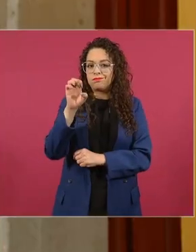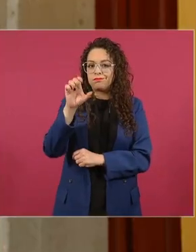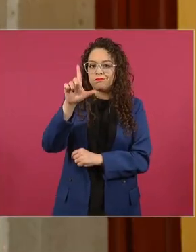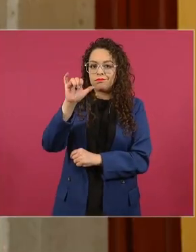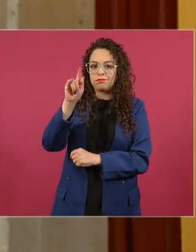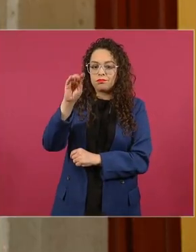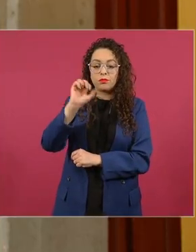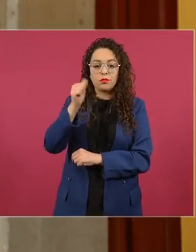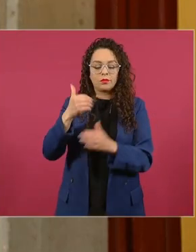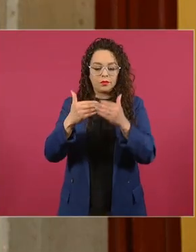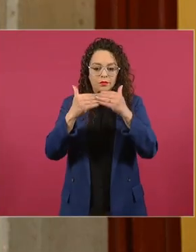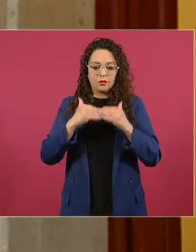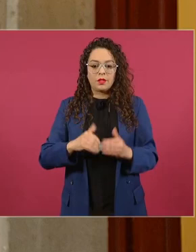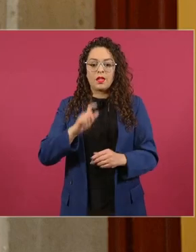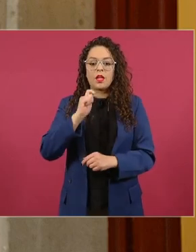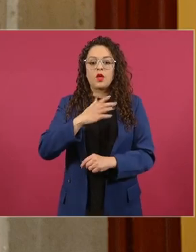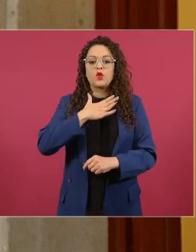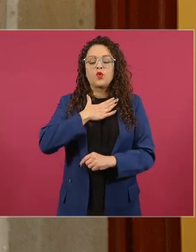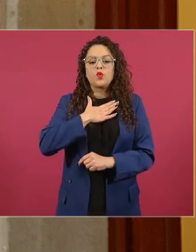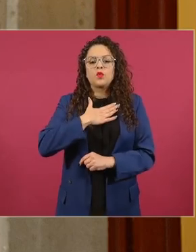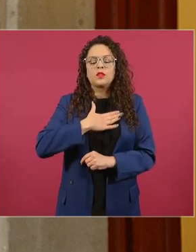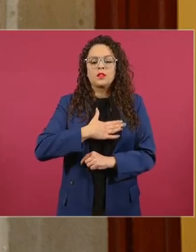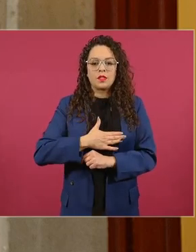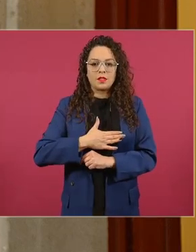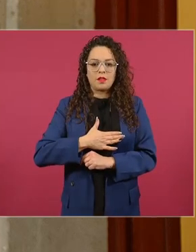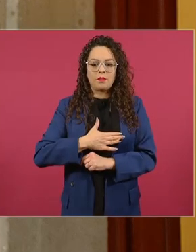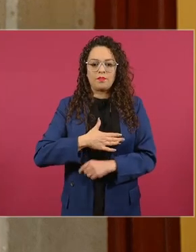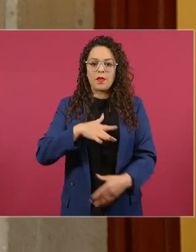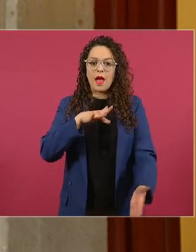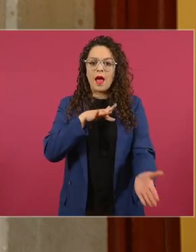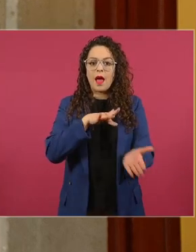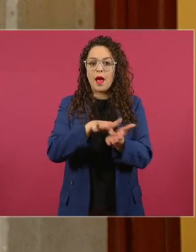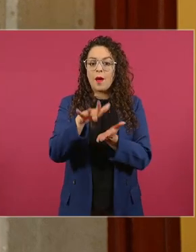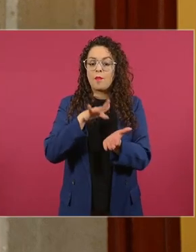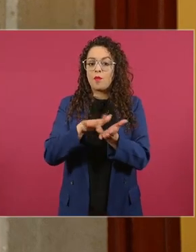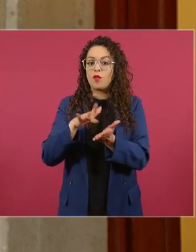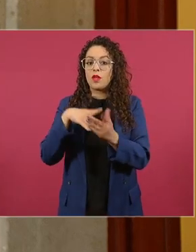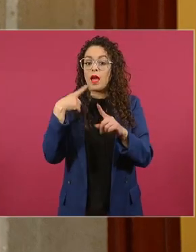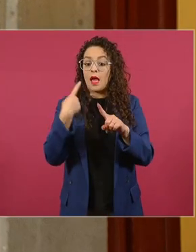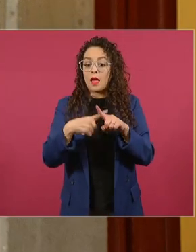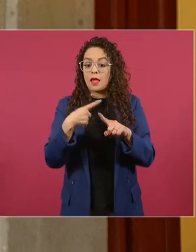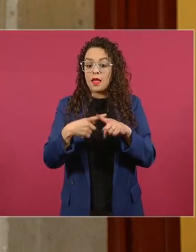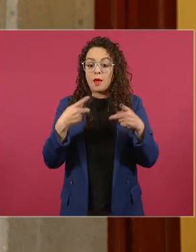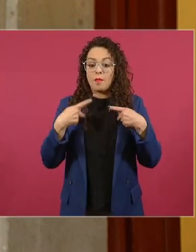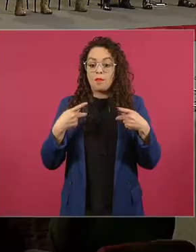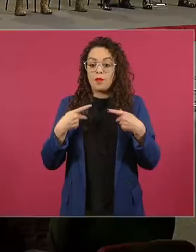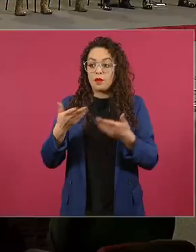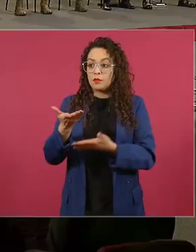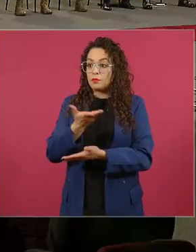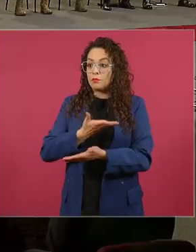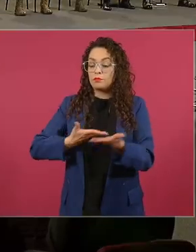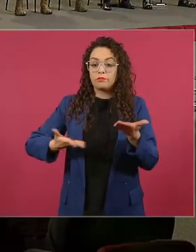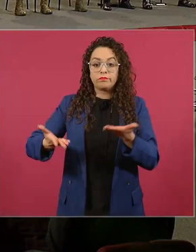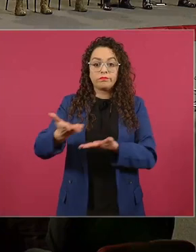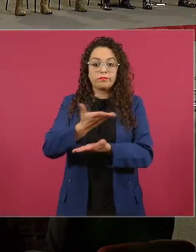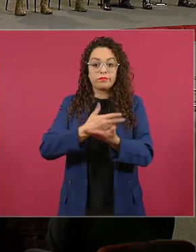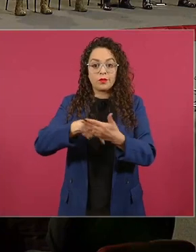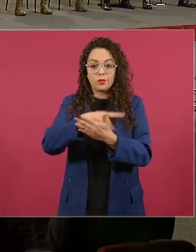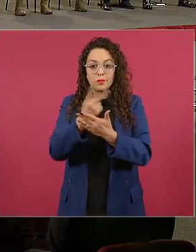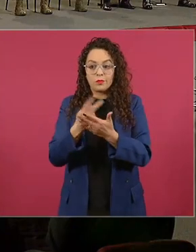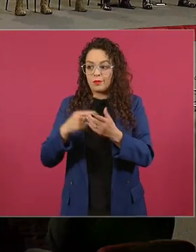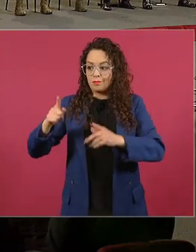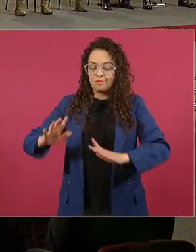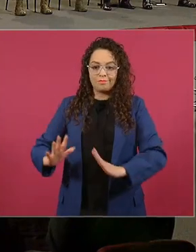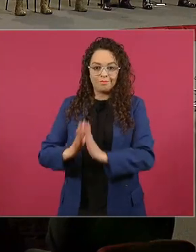y son para apoyar a la población que participa en estos programas. Adelante.